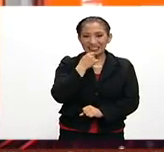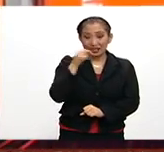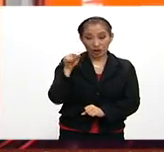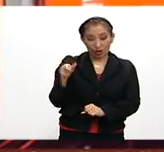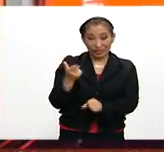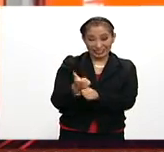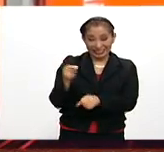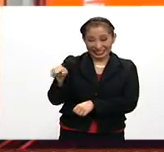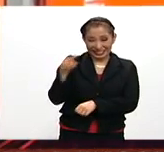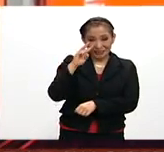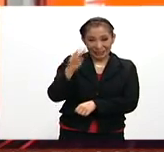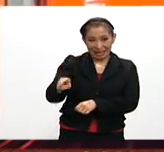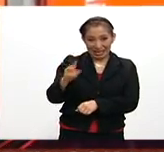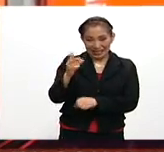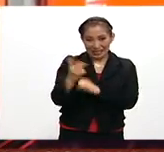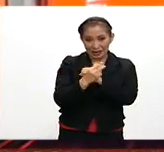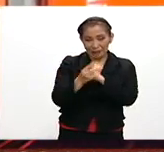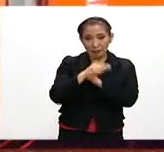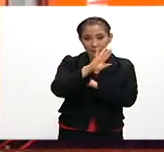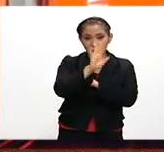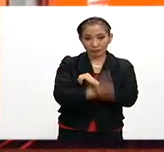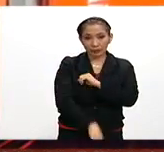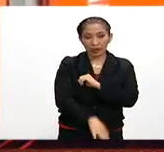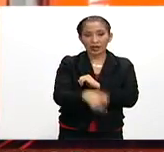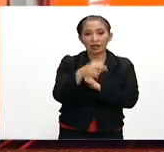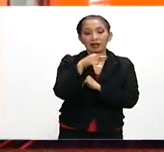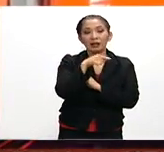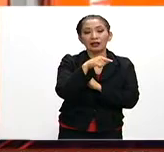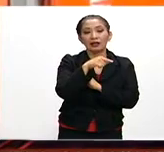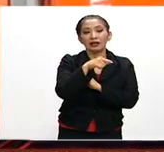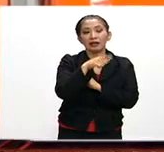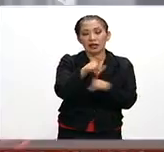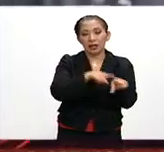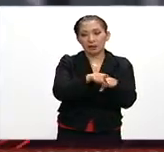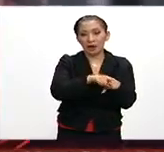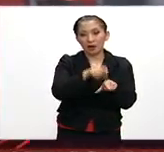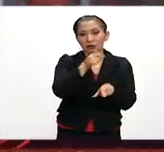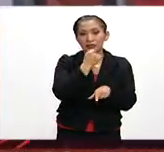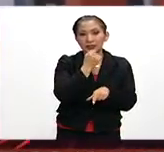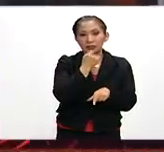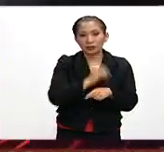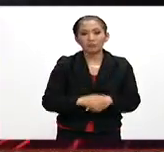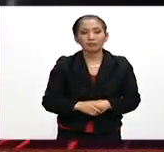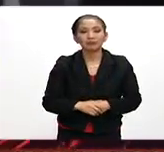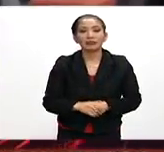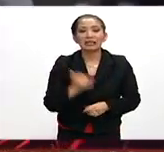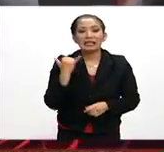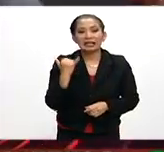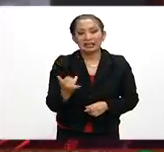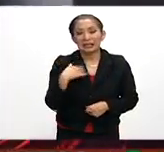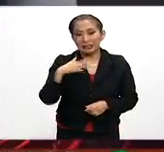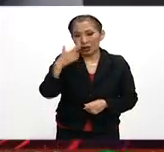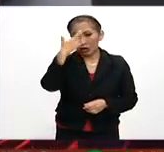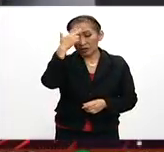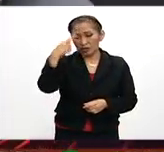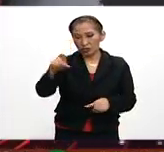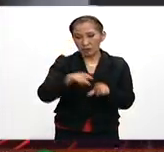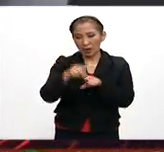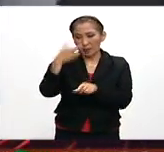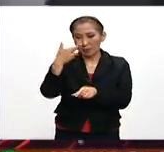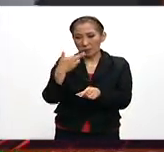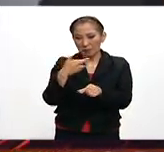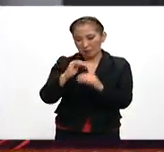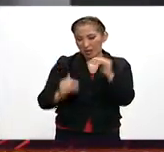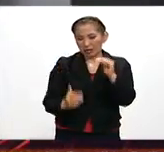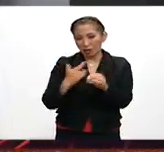niño que vemos ahí en pantalla. Murió también el hermano de este niño. Y bueno, pues recordemos que su hermano menor